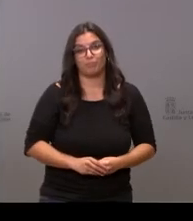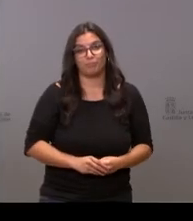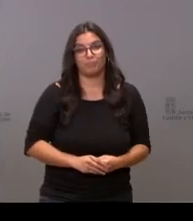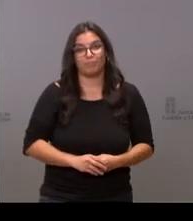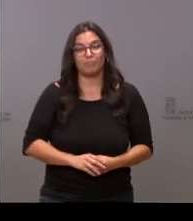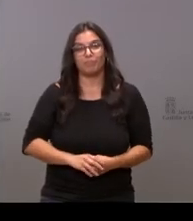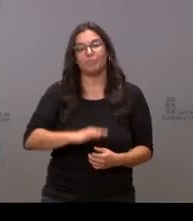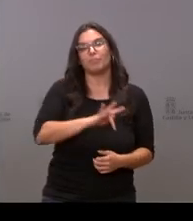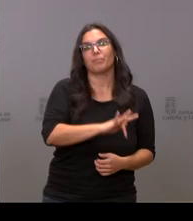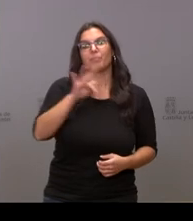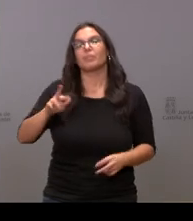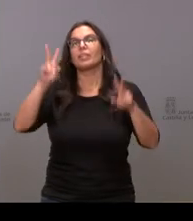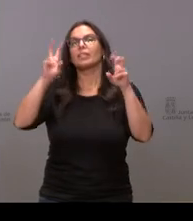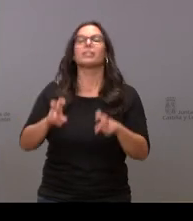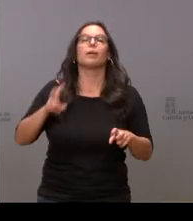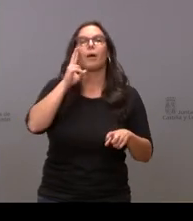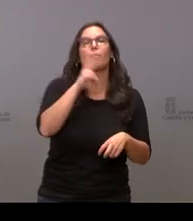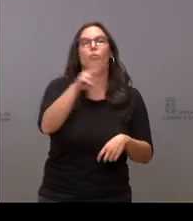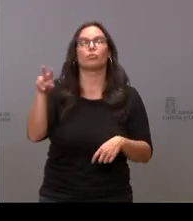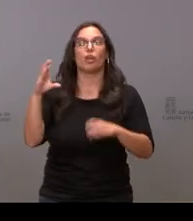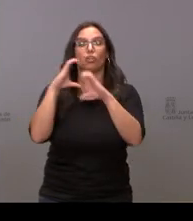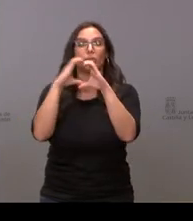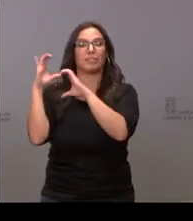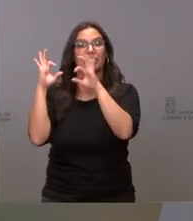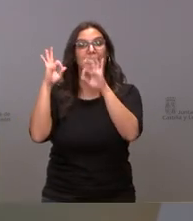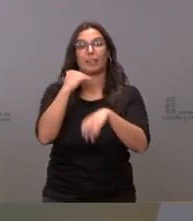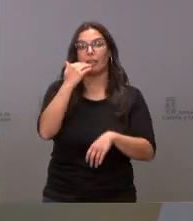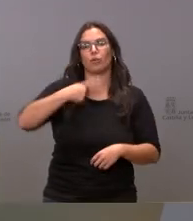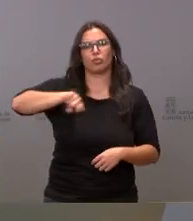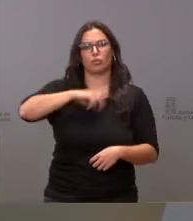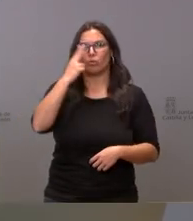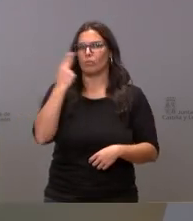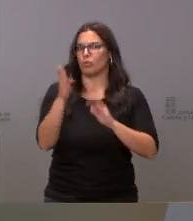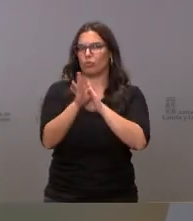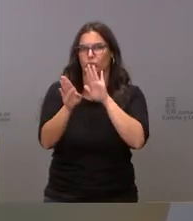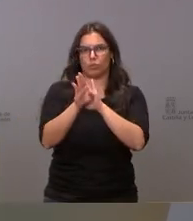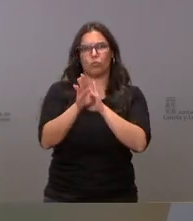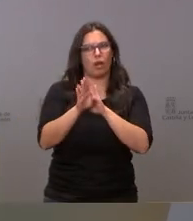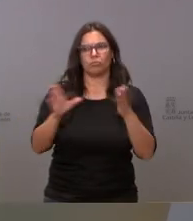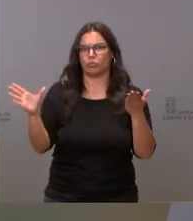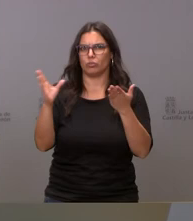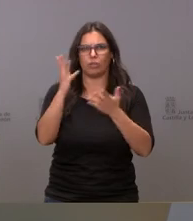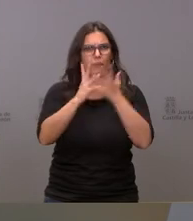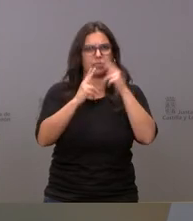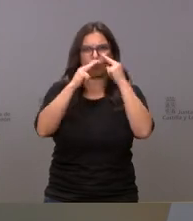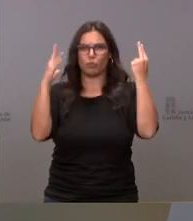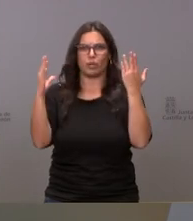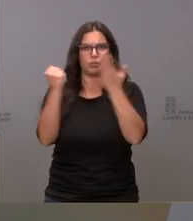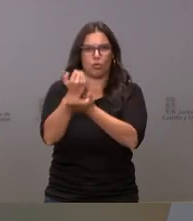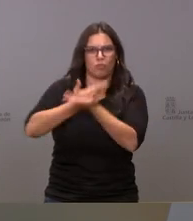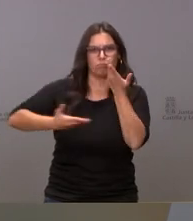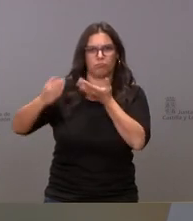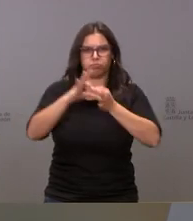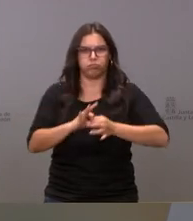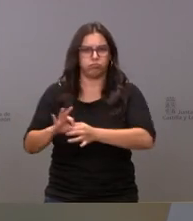respecto al Museo de la Semana San de Zamora por supuesto que mantenemos el compromiso asumido es un compromiso en el que estamos todas las administraciones la junta con